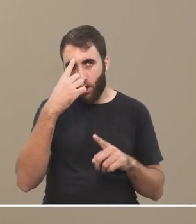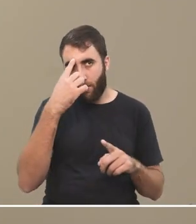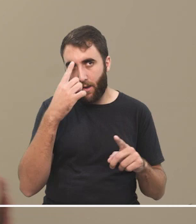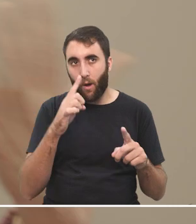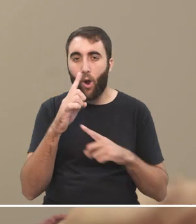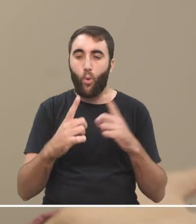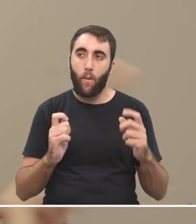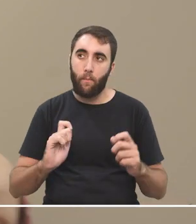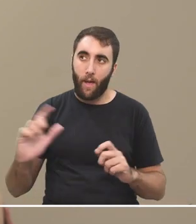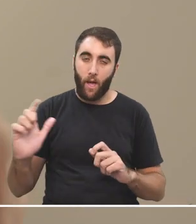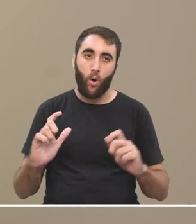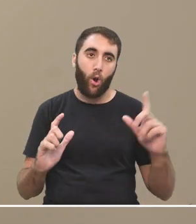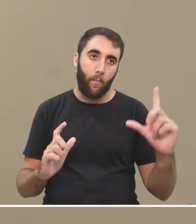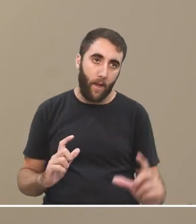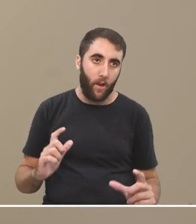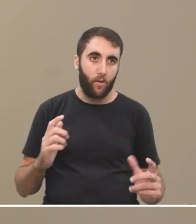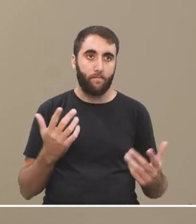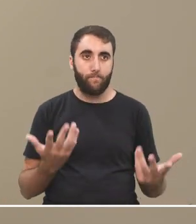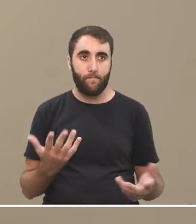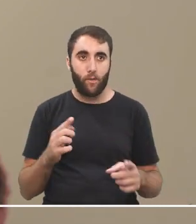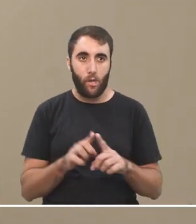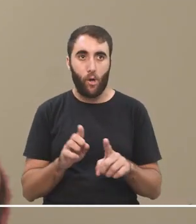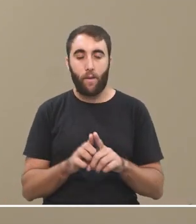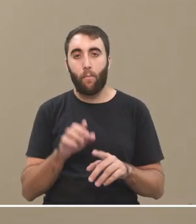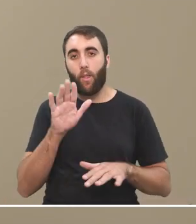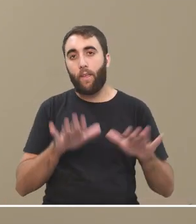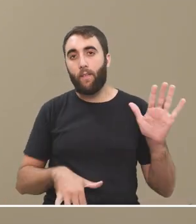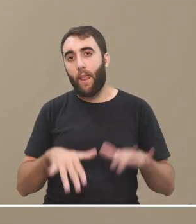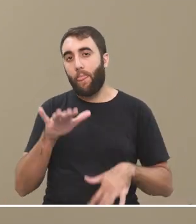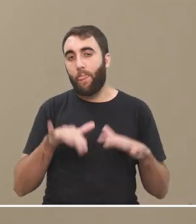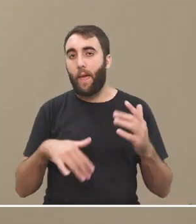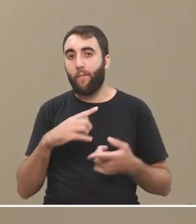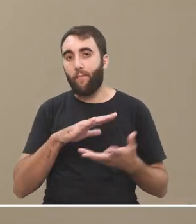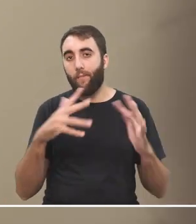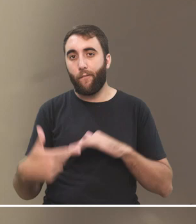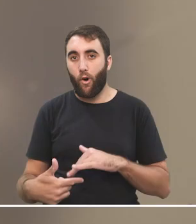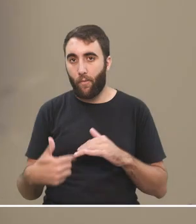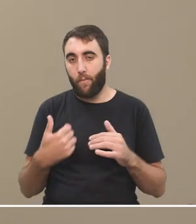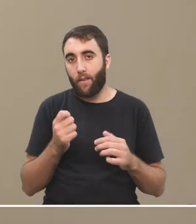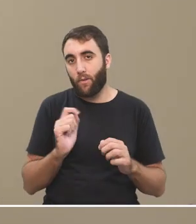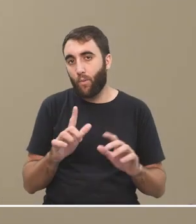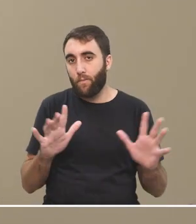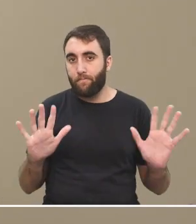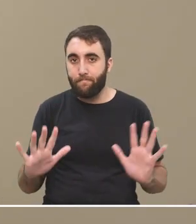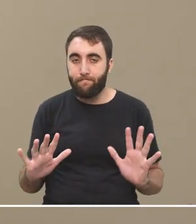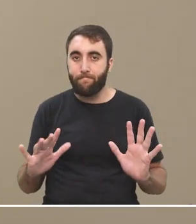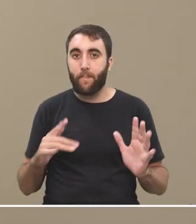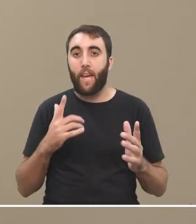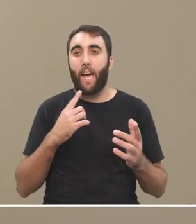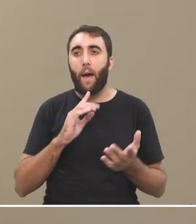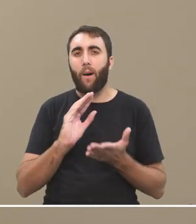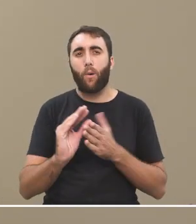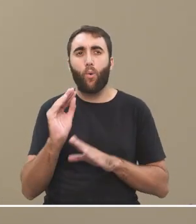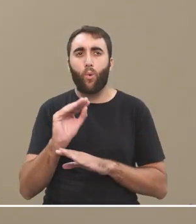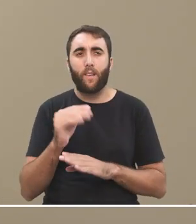algunos tienen más, otros menos, y también compuesto por diferentes fortunas, entonces capital